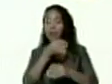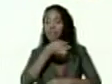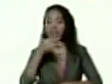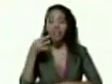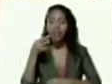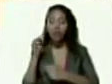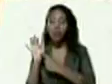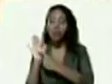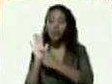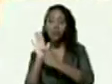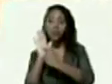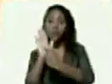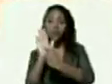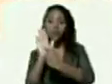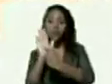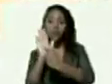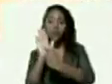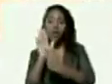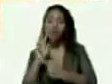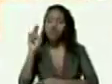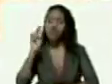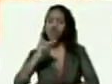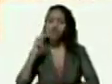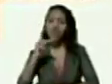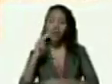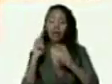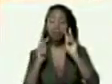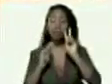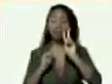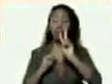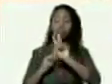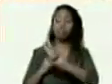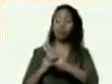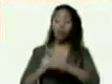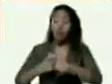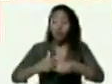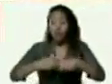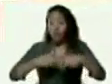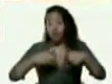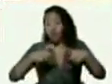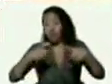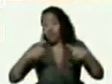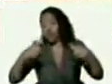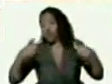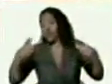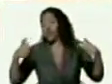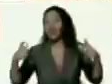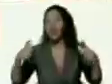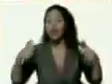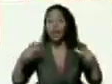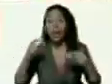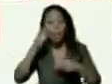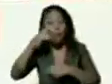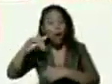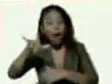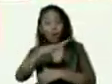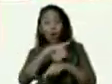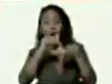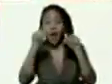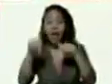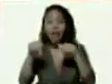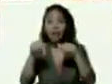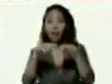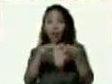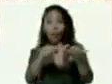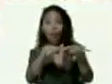realmente monumental nunca había visto tan lleno tan pleno de pueblo este escenario